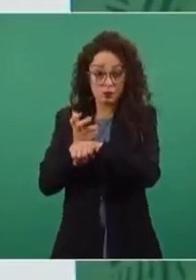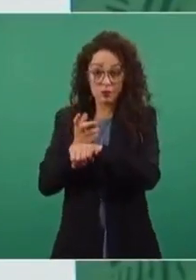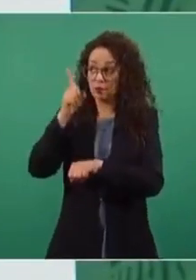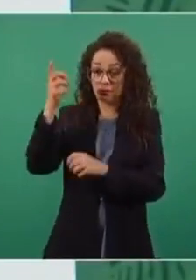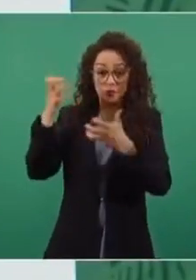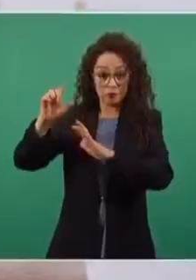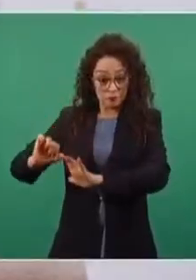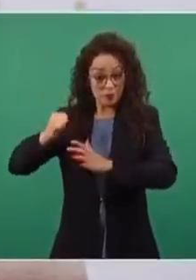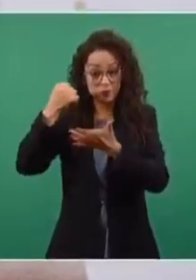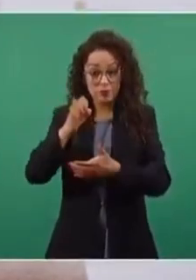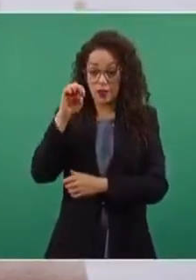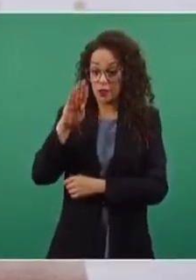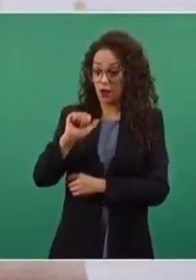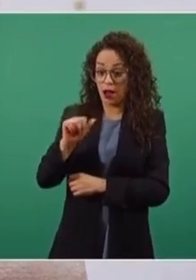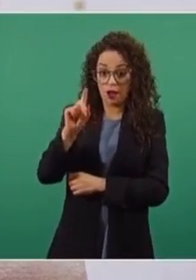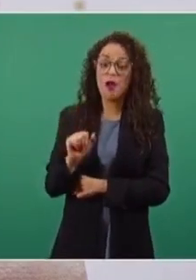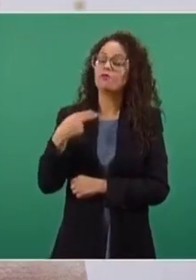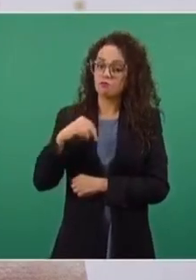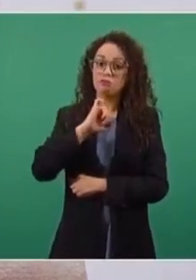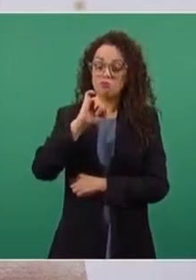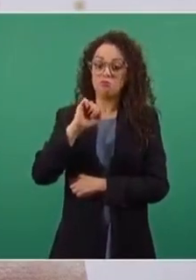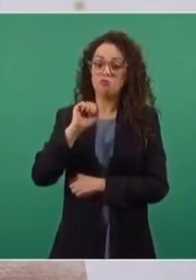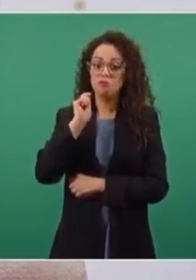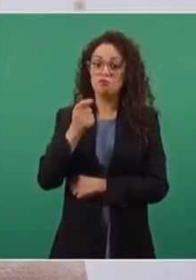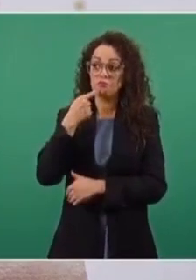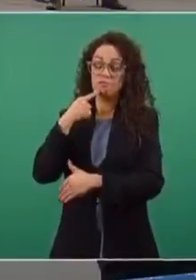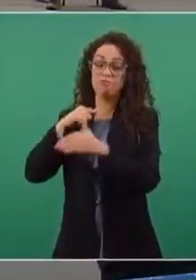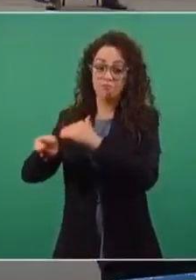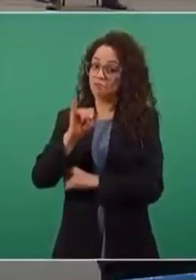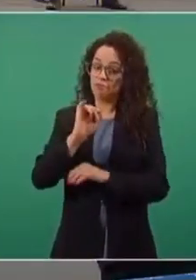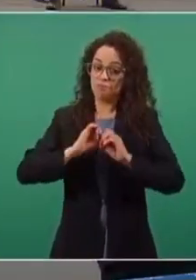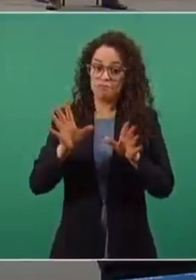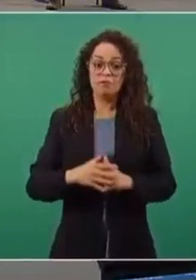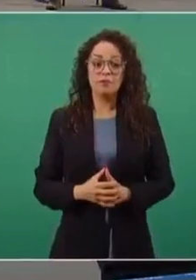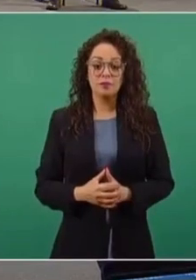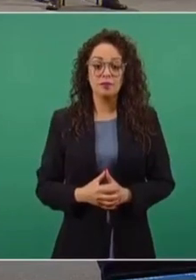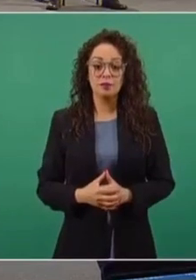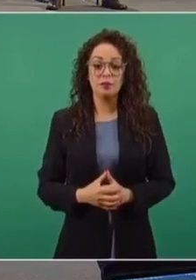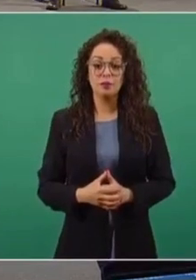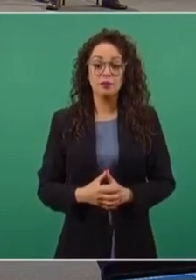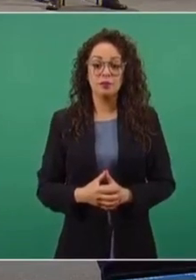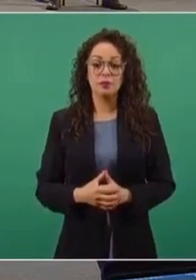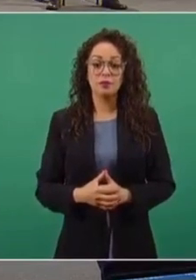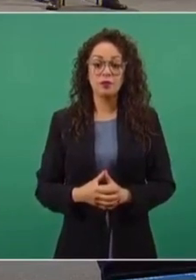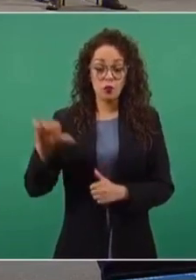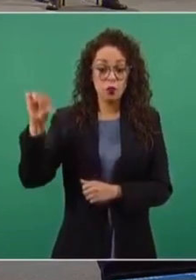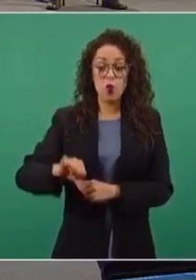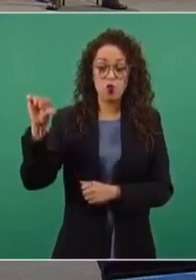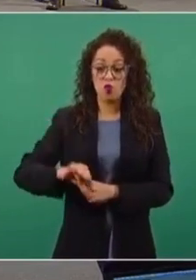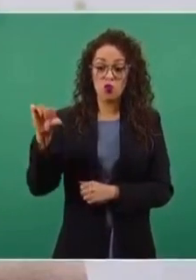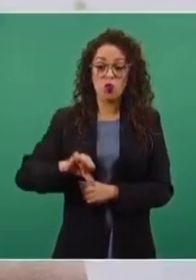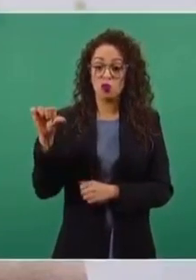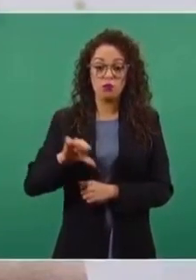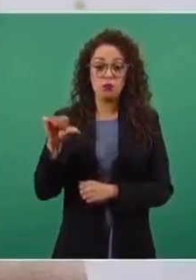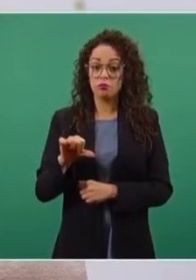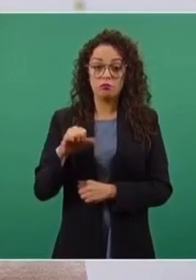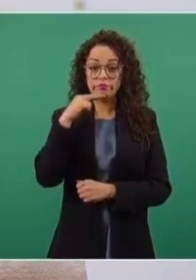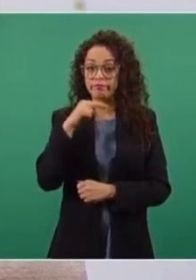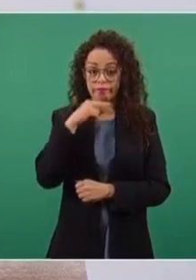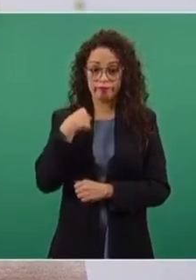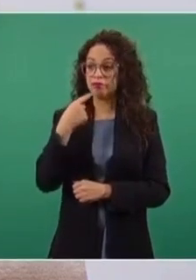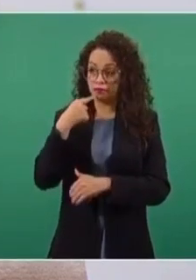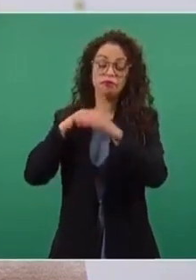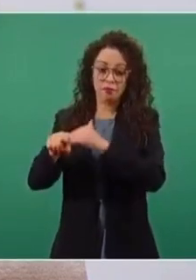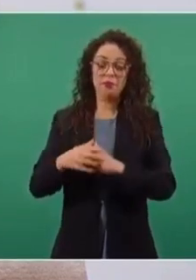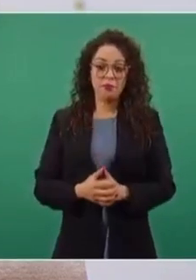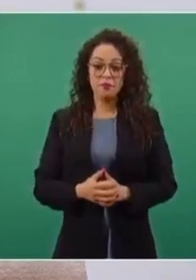dinero lo dieron a la Embajada vamos a presentar una queja, hoy mismo la vamos a presentar